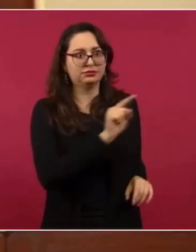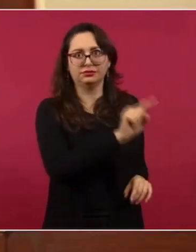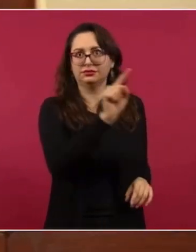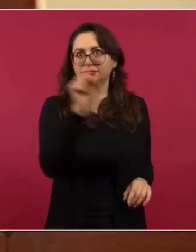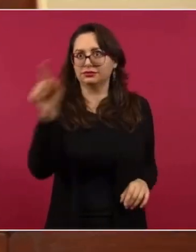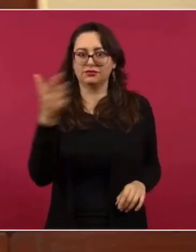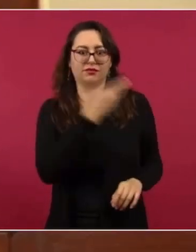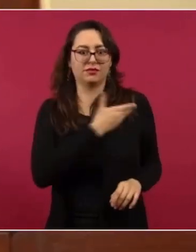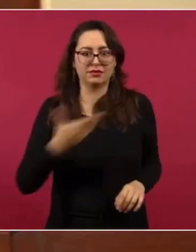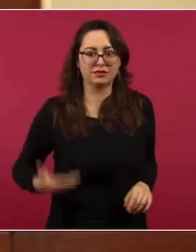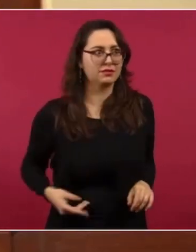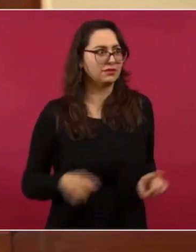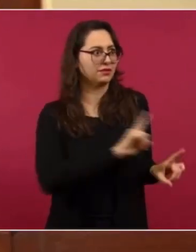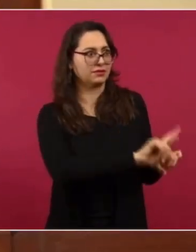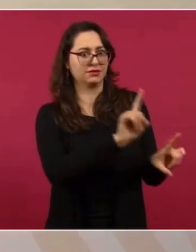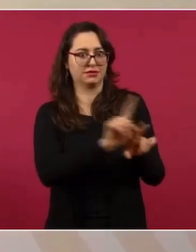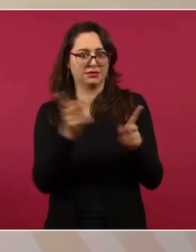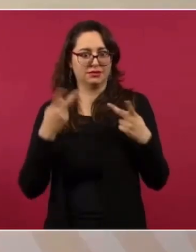cena.